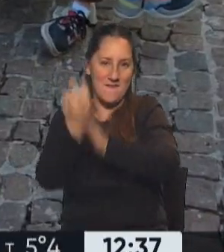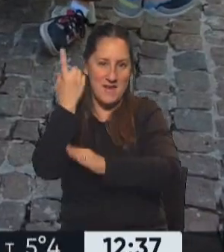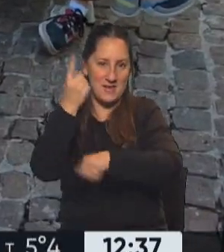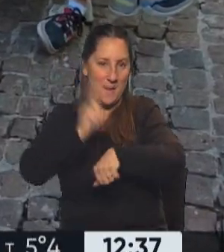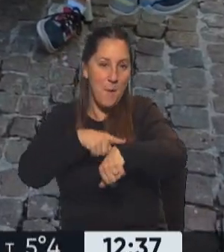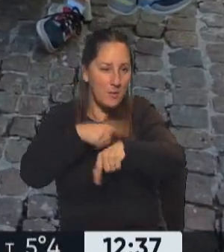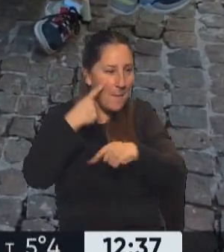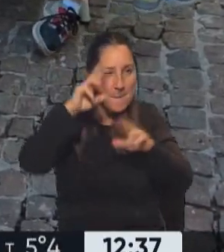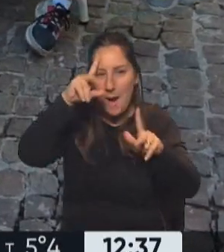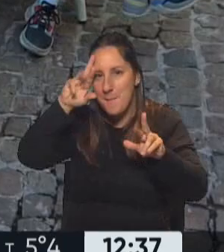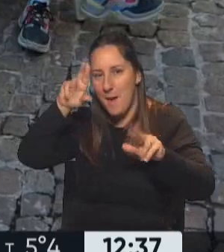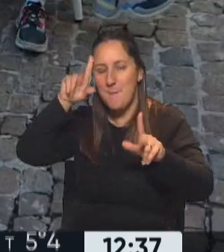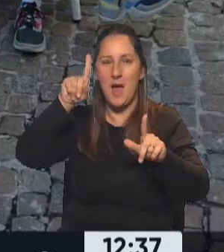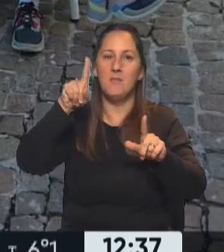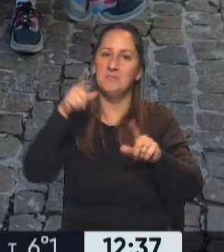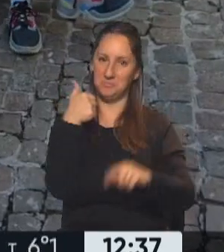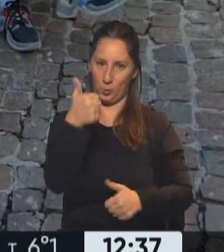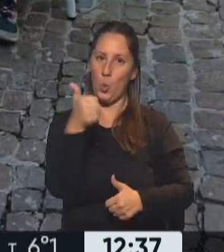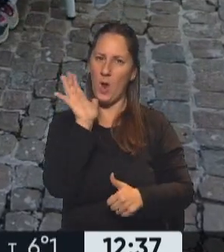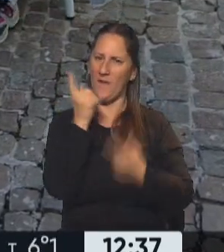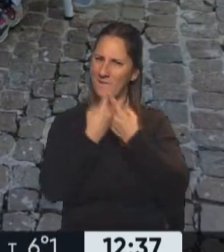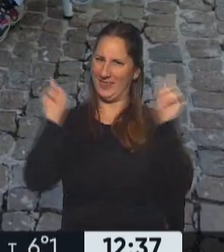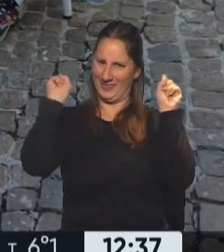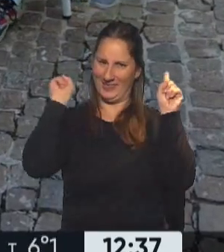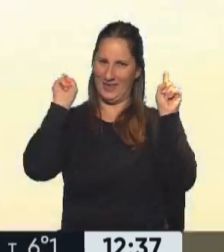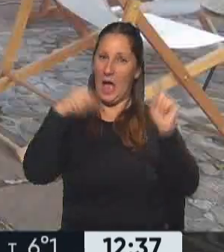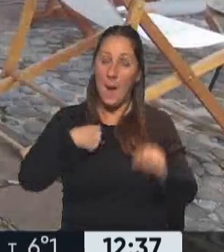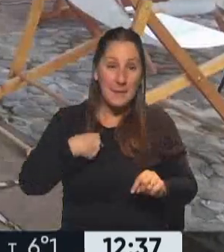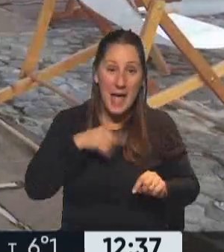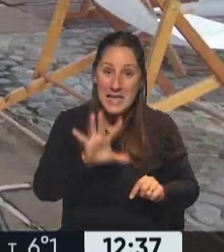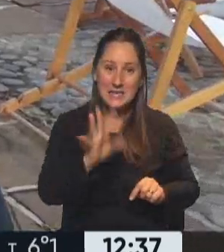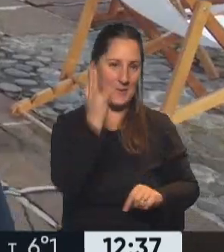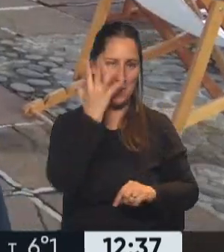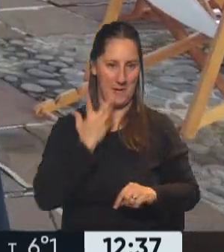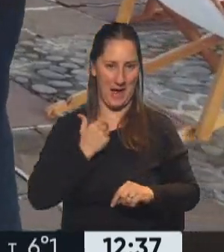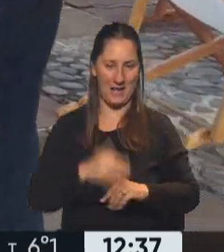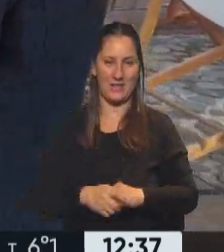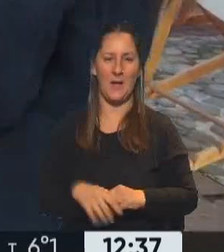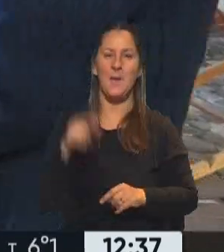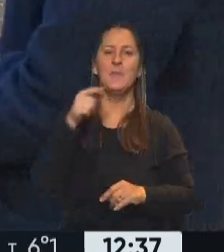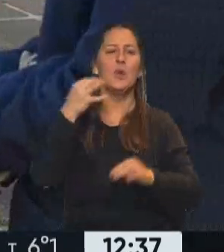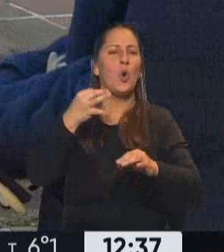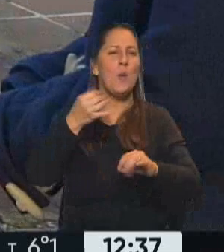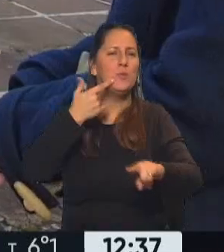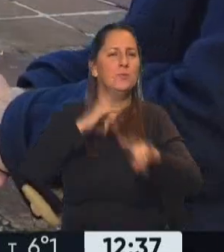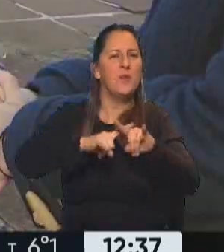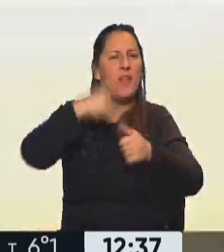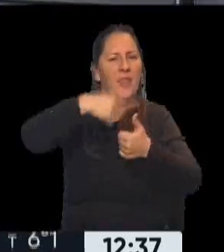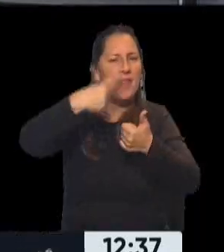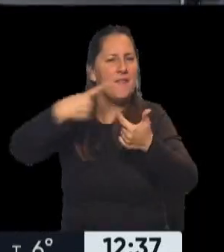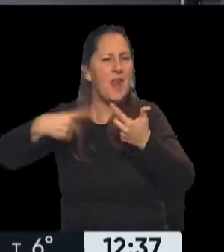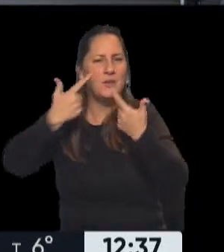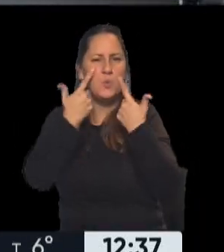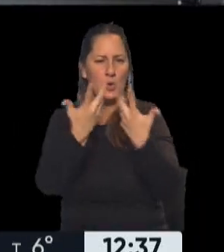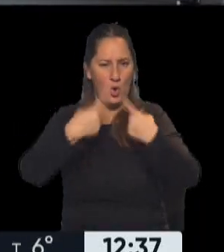haciendo. Está buenísimo, es algo muy poco usual y a mí me encanta. Es un espectáculo multimediático, se podría decir,